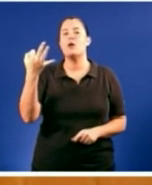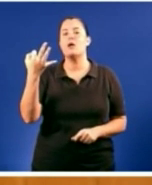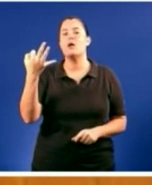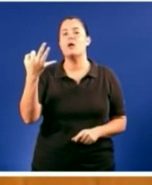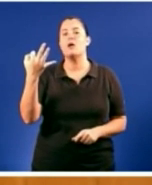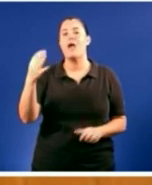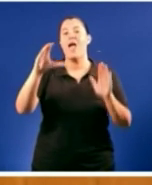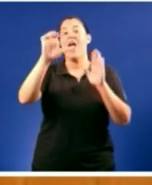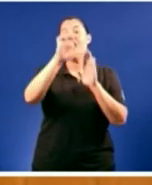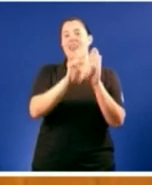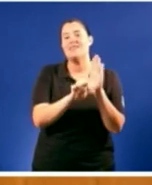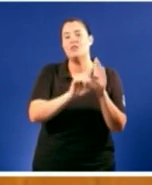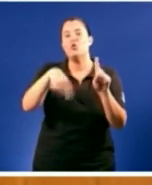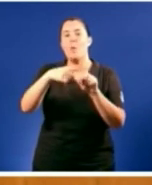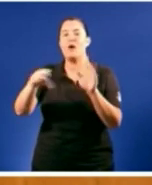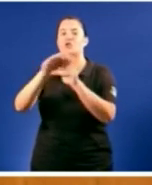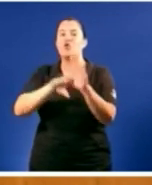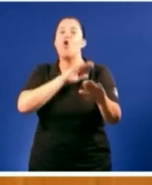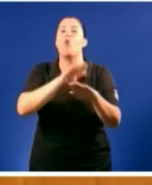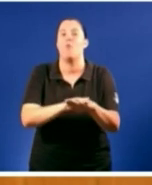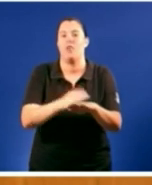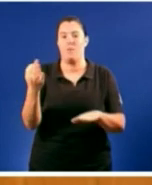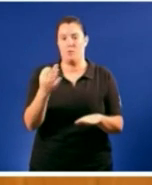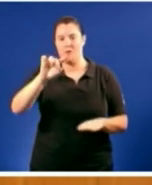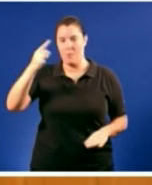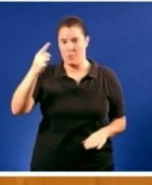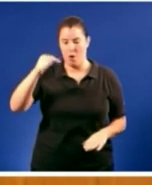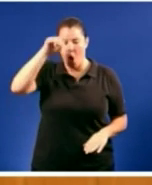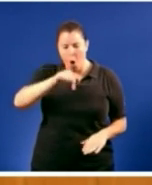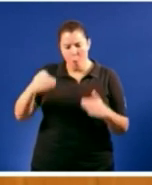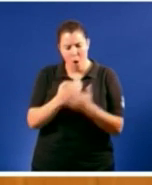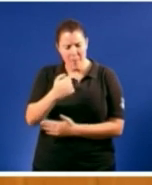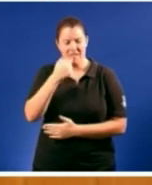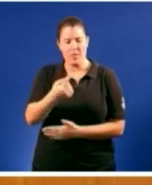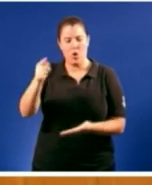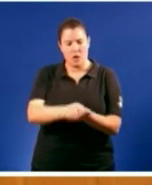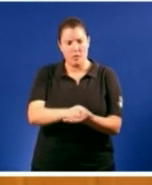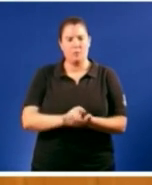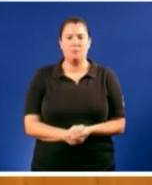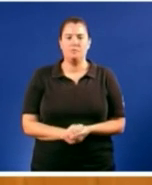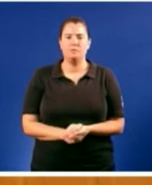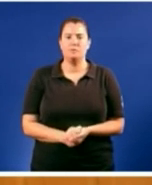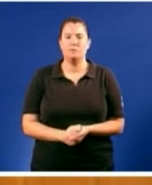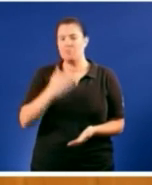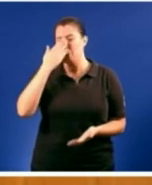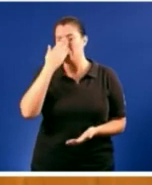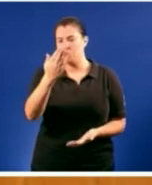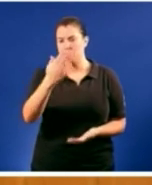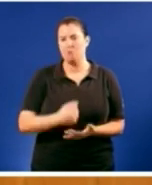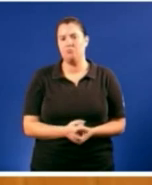o Estatuto e a Constitución. O xa maña, volveu a decilo. Sinceramente,